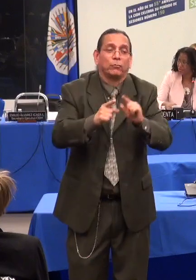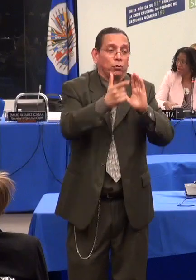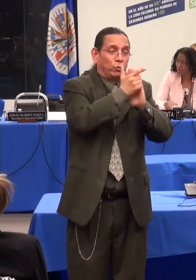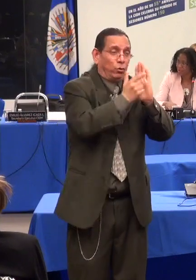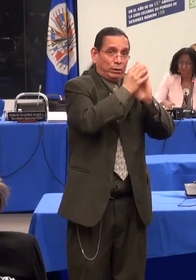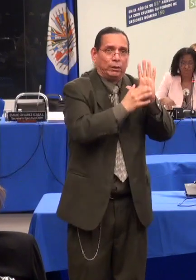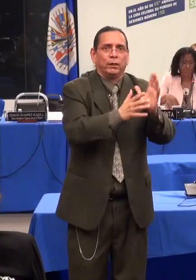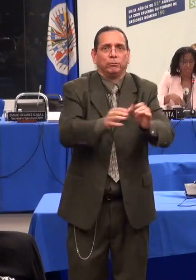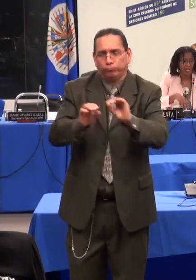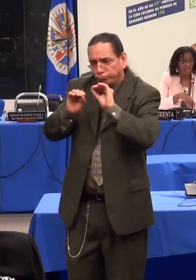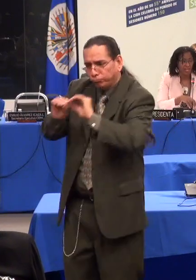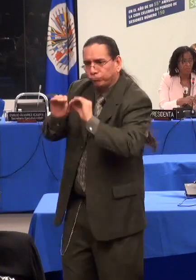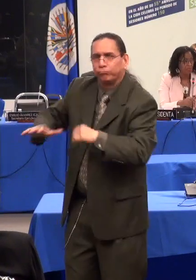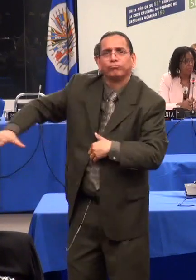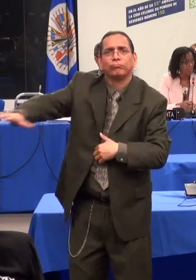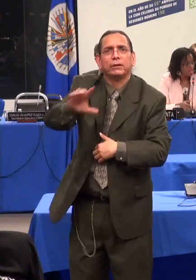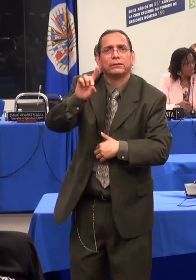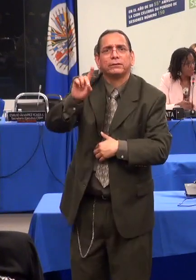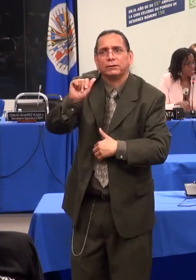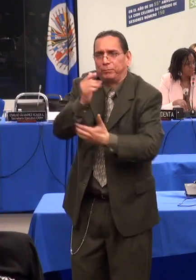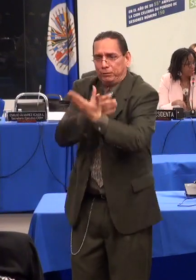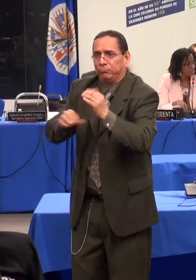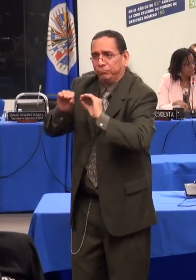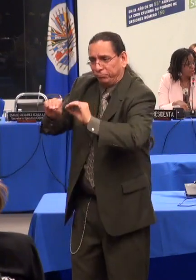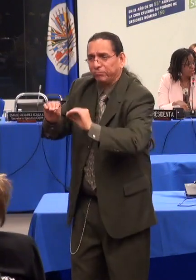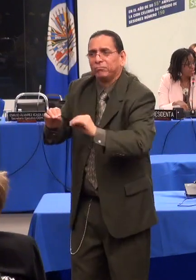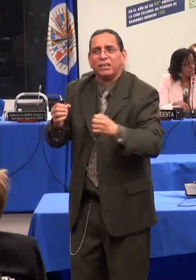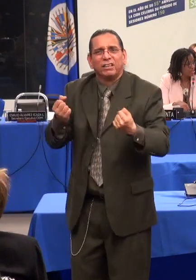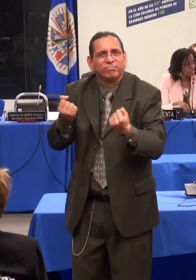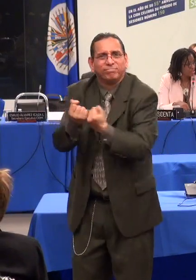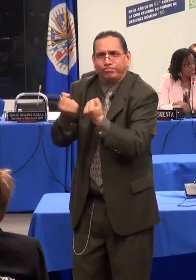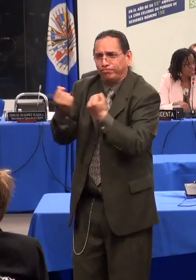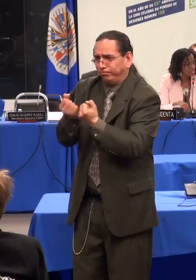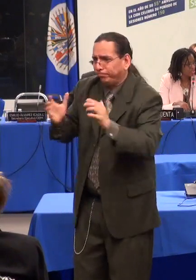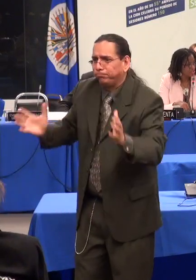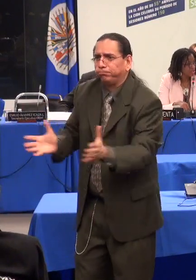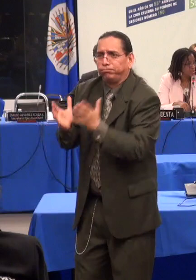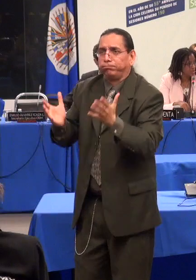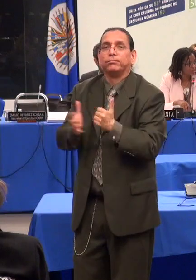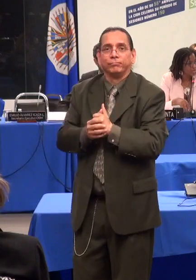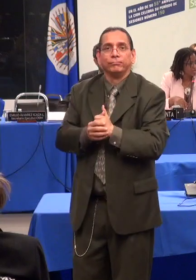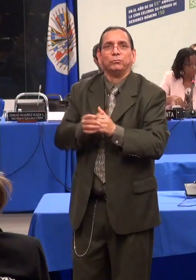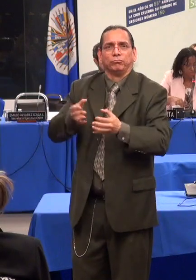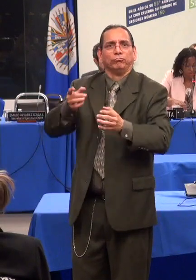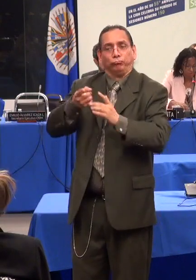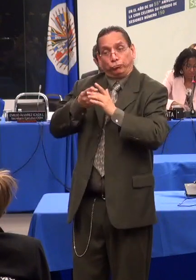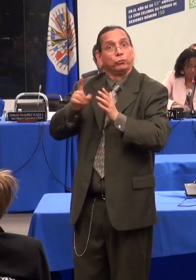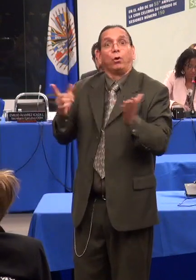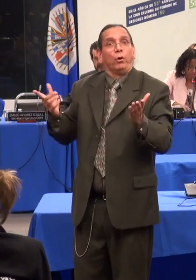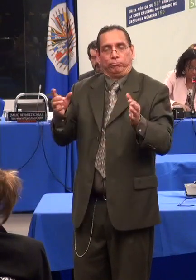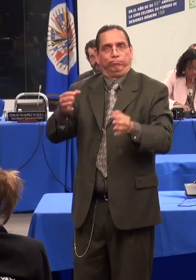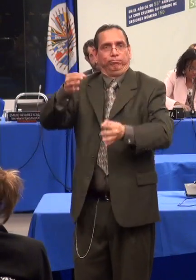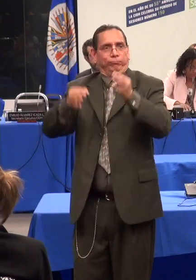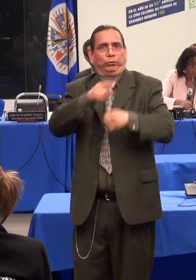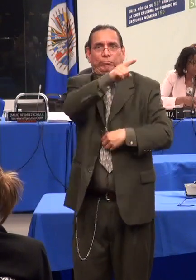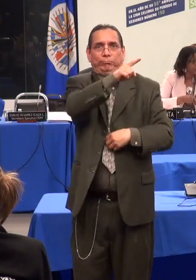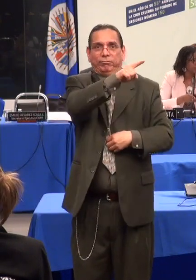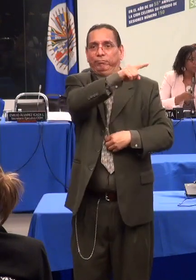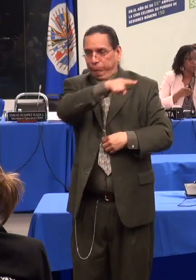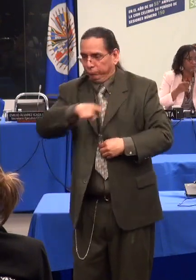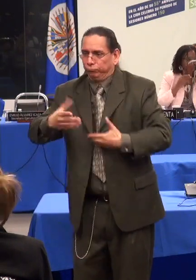Thank you very much. Can I invite you, Ambassador, and your delegation to respond on behalf of the state?